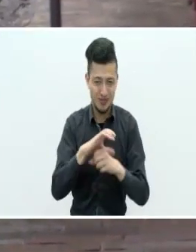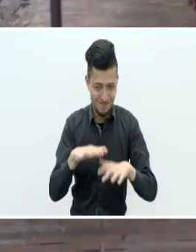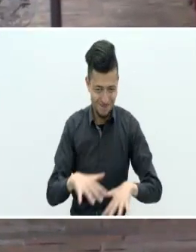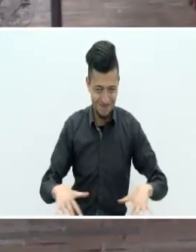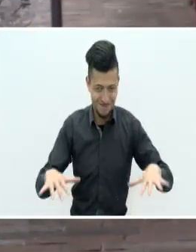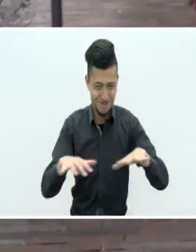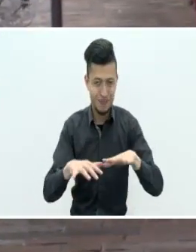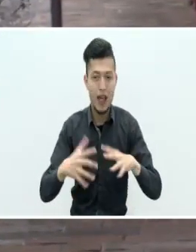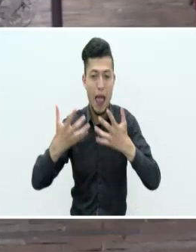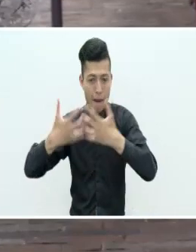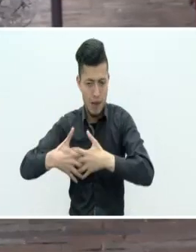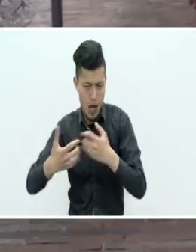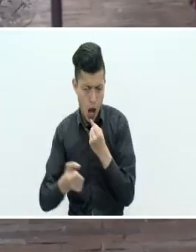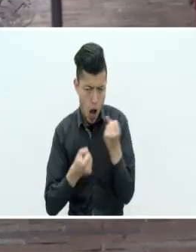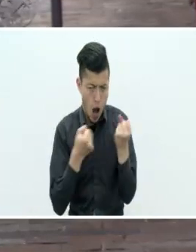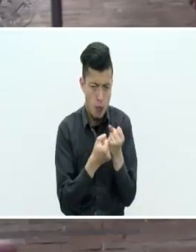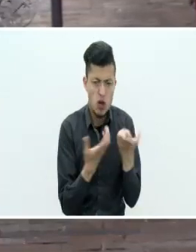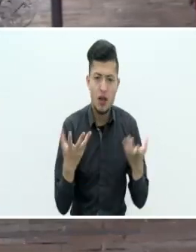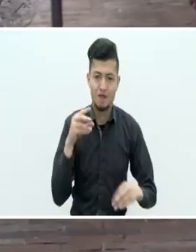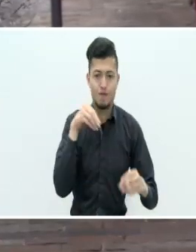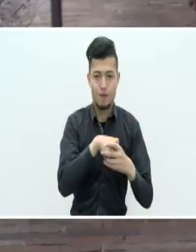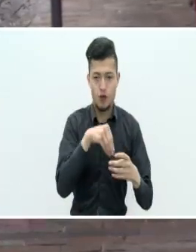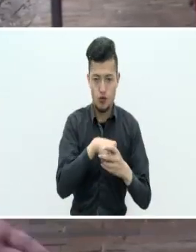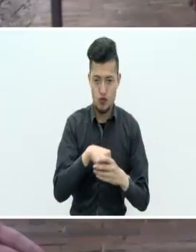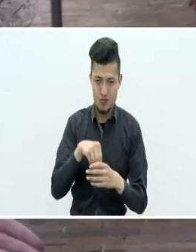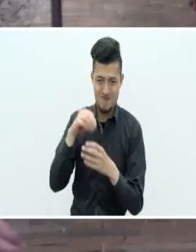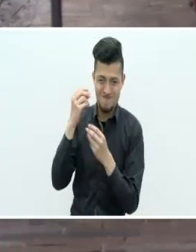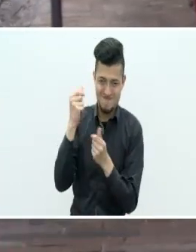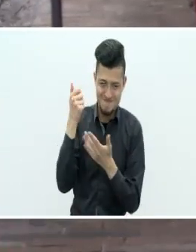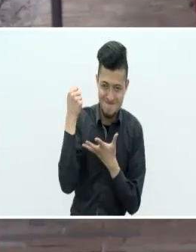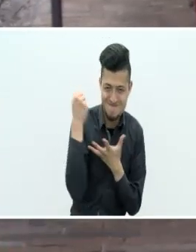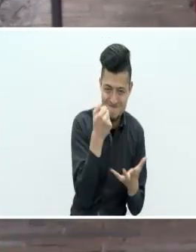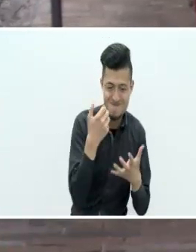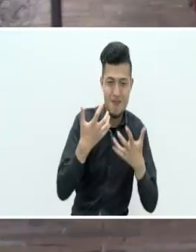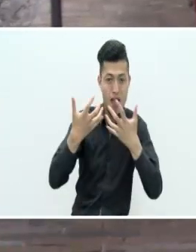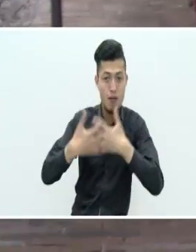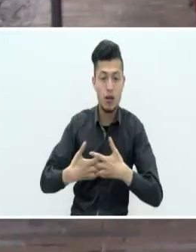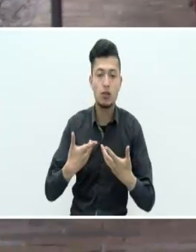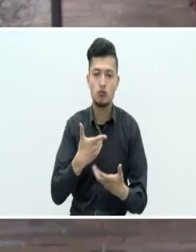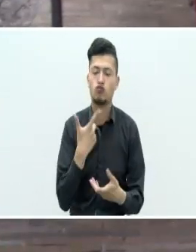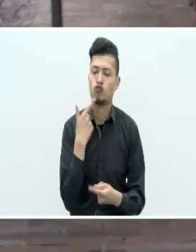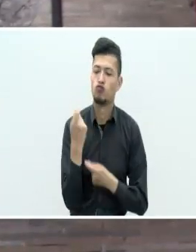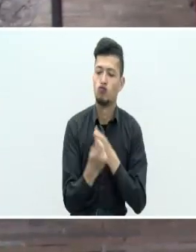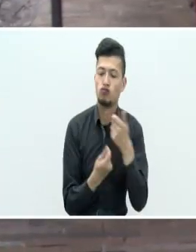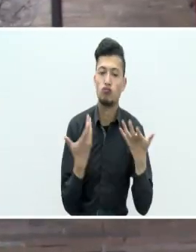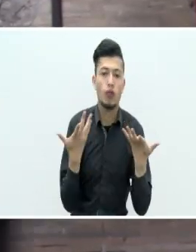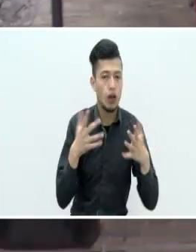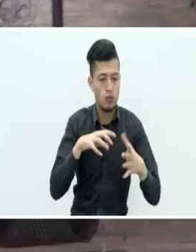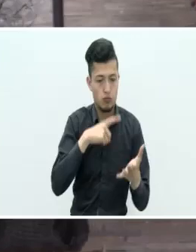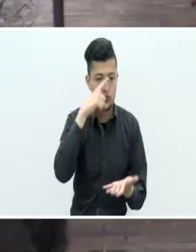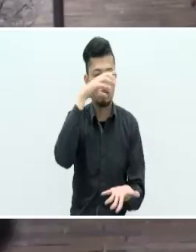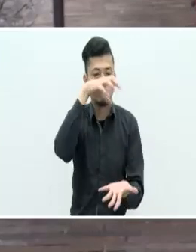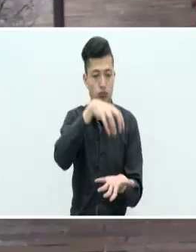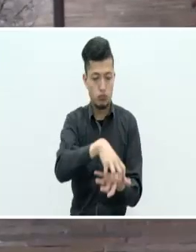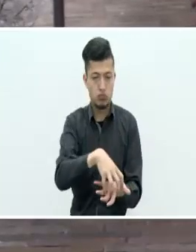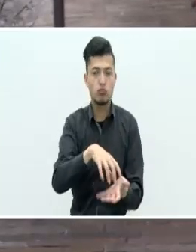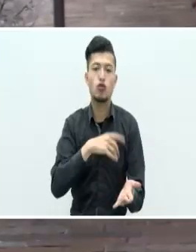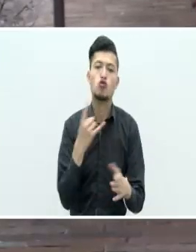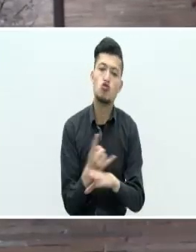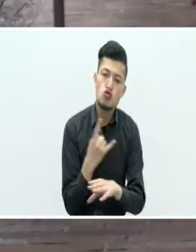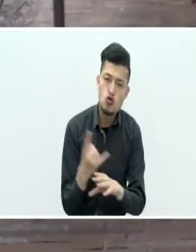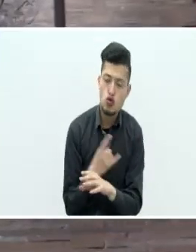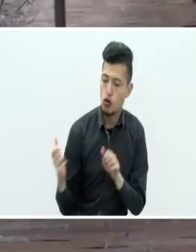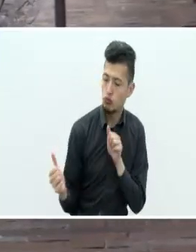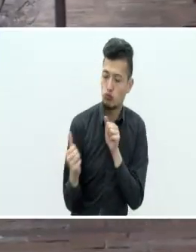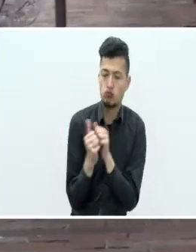por el Fondo Emprender, desarrolló una alianza para que los usuarios de centros comerciales puedan disfrutar de una experiencia única al lado de sus